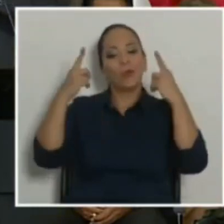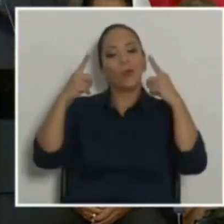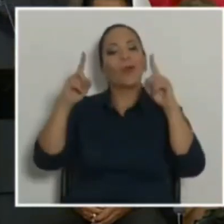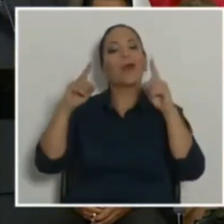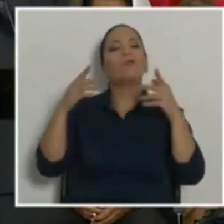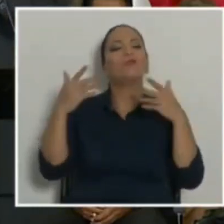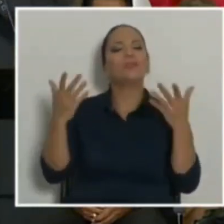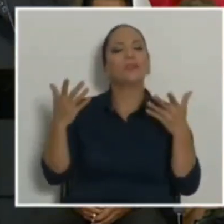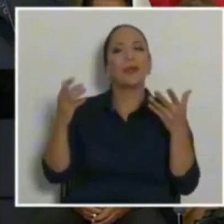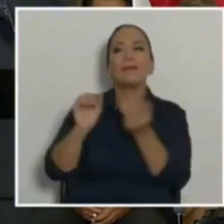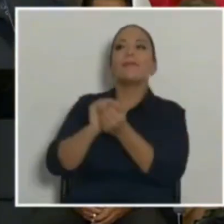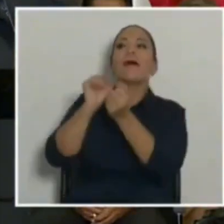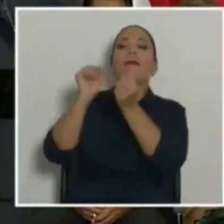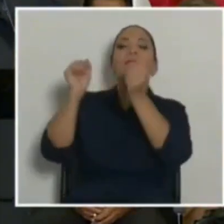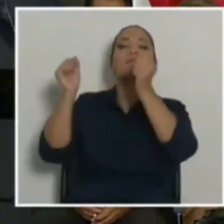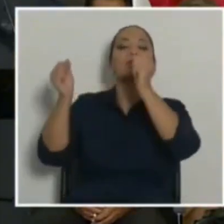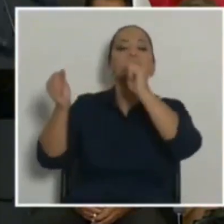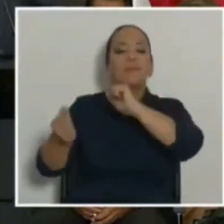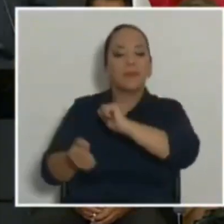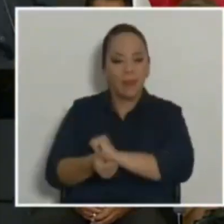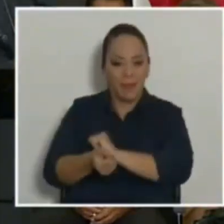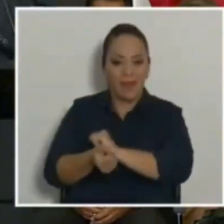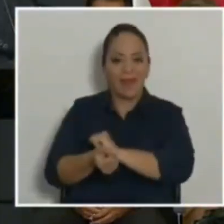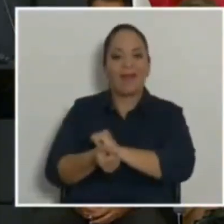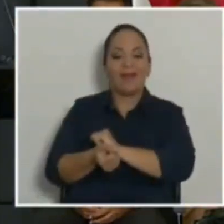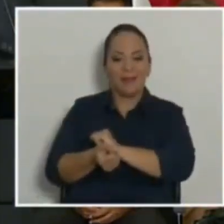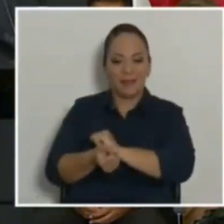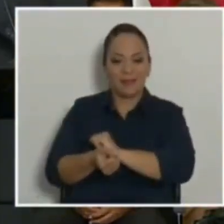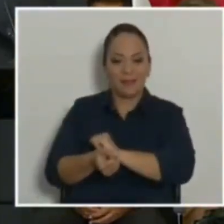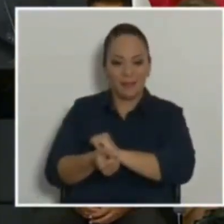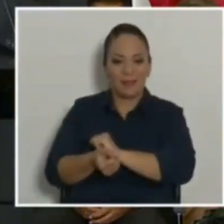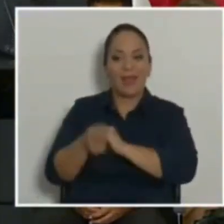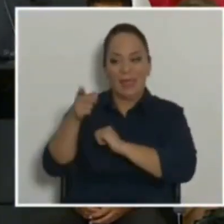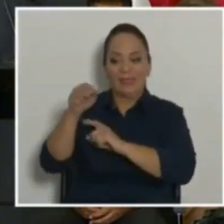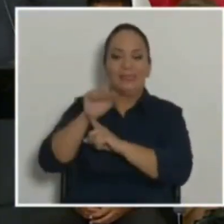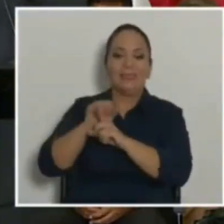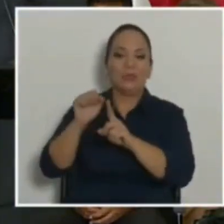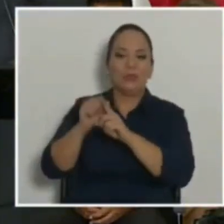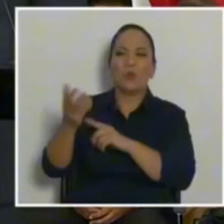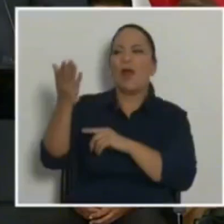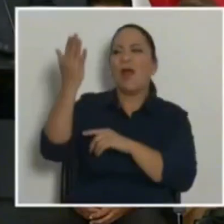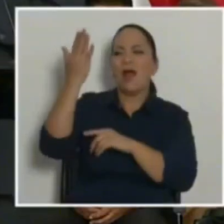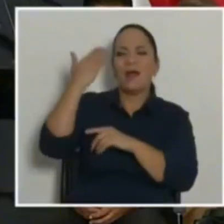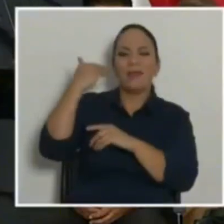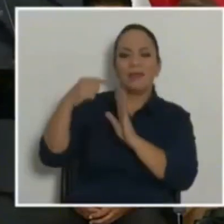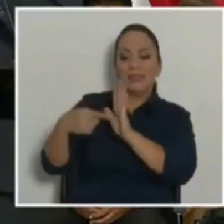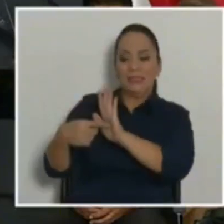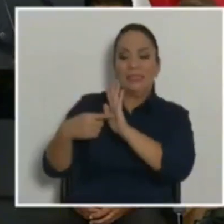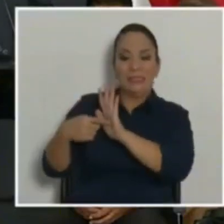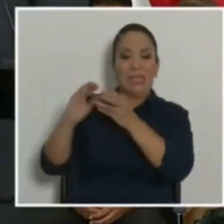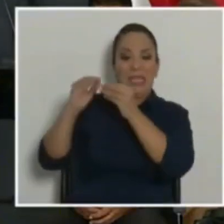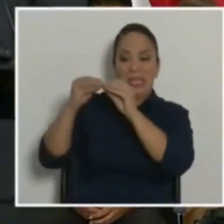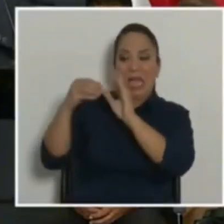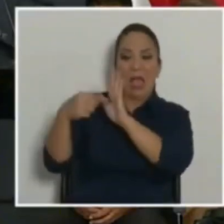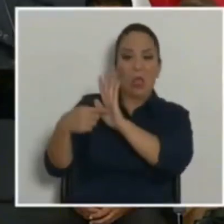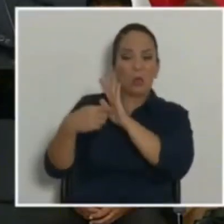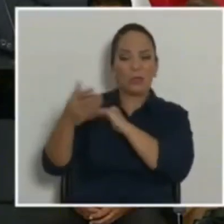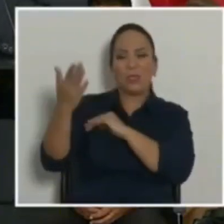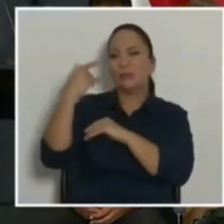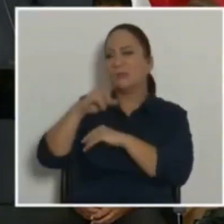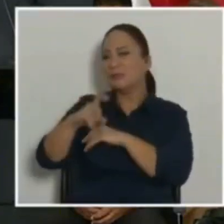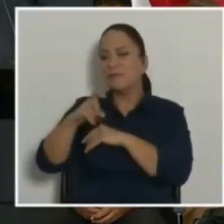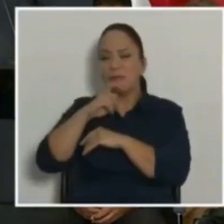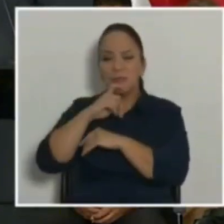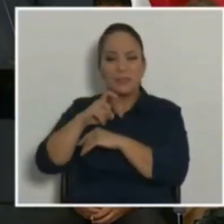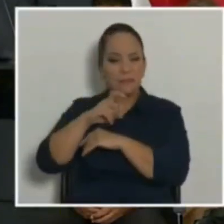o estamos revertiendo uno de los indicadores más testarudos, más difíciles, más